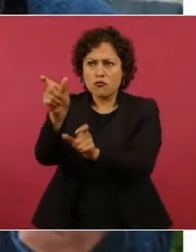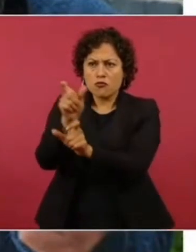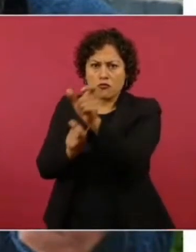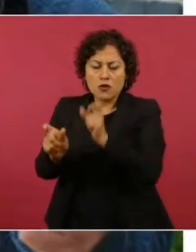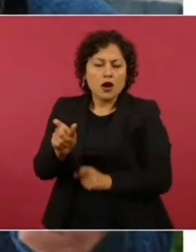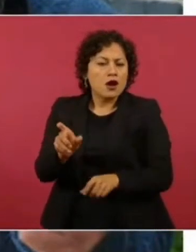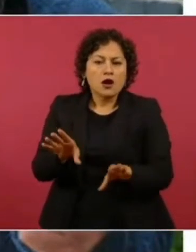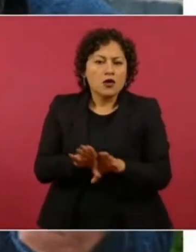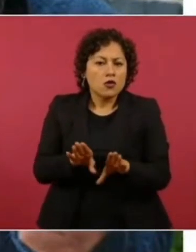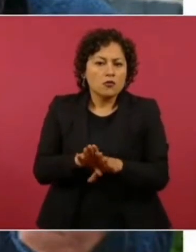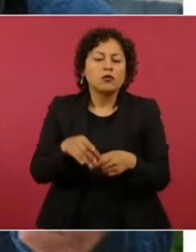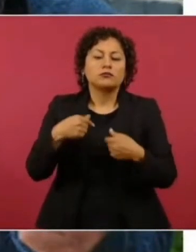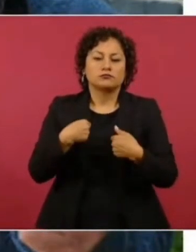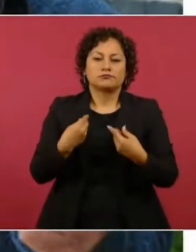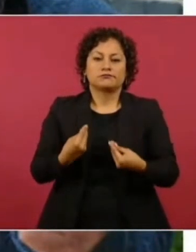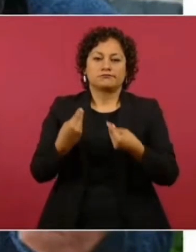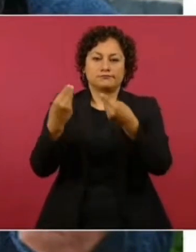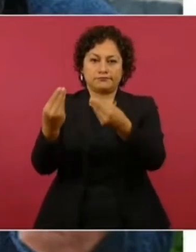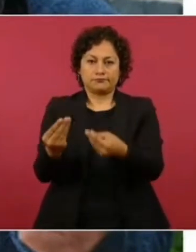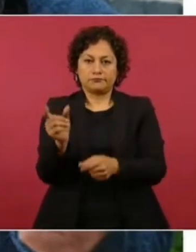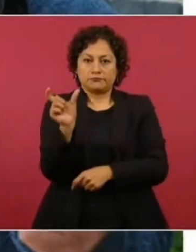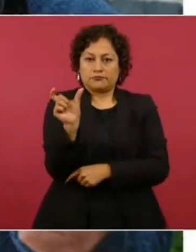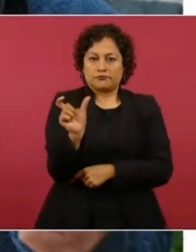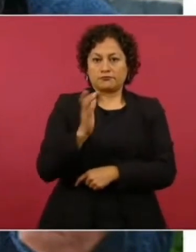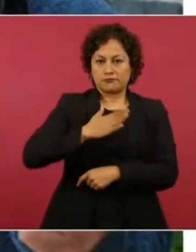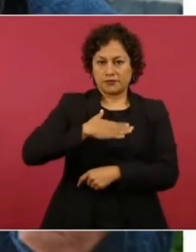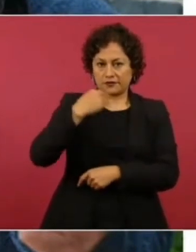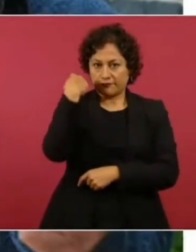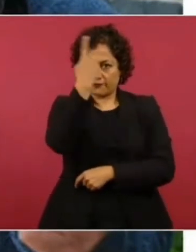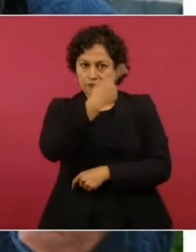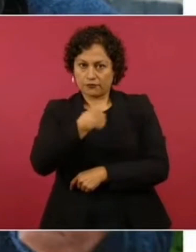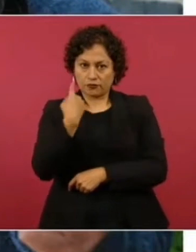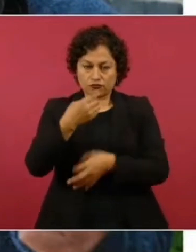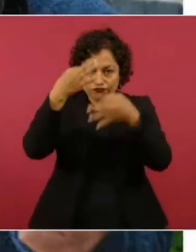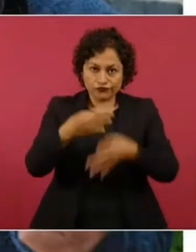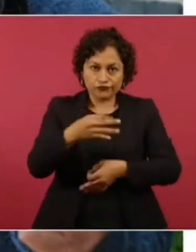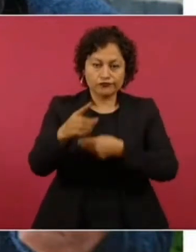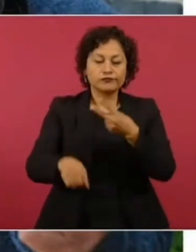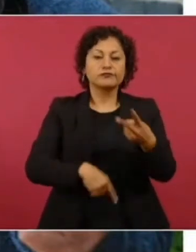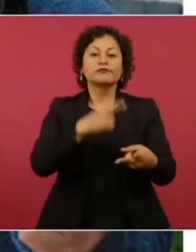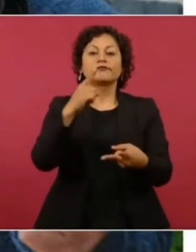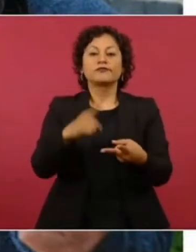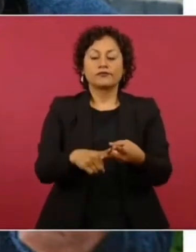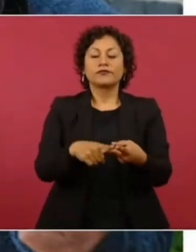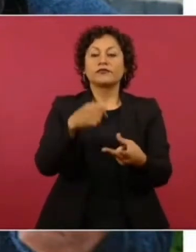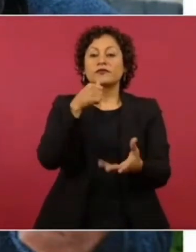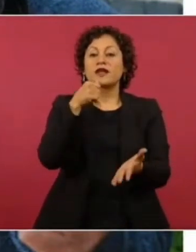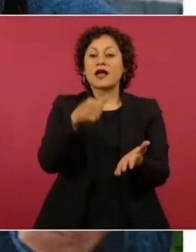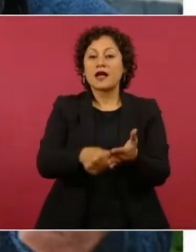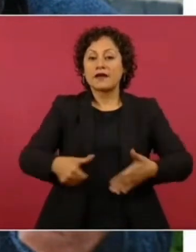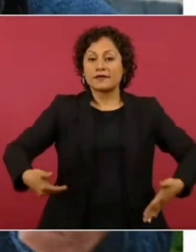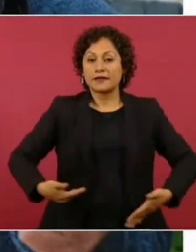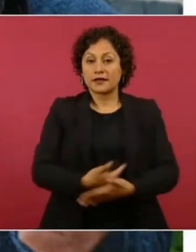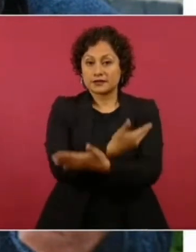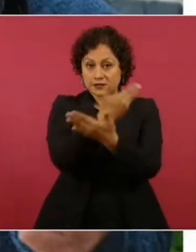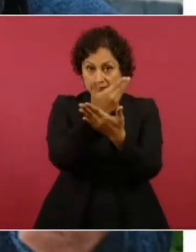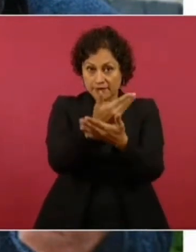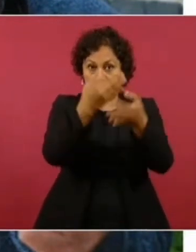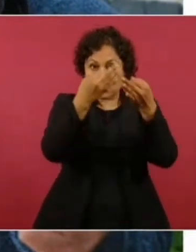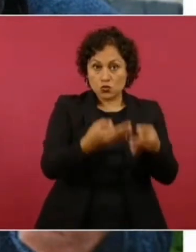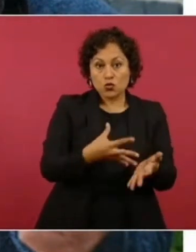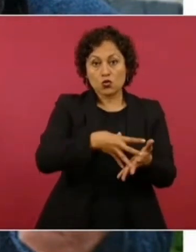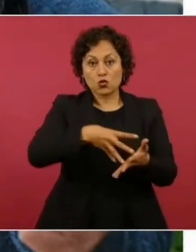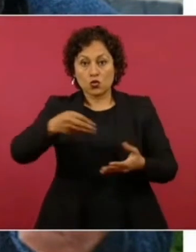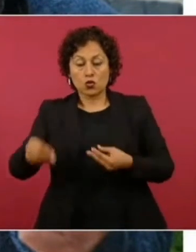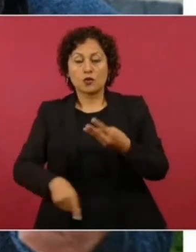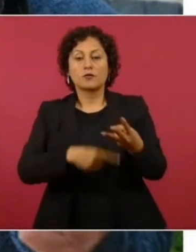tarjeta? Una identificación oficial con fotografía, el acta de nacimiento, todo en copia, una CUR de reciente